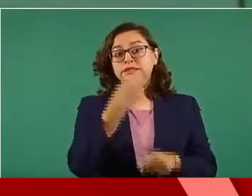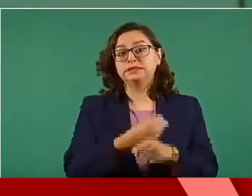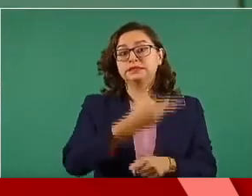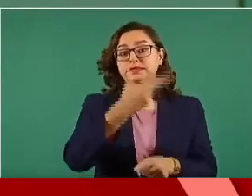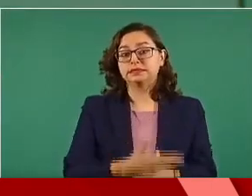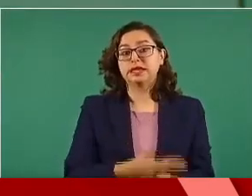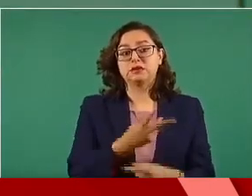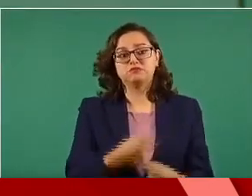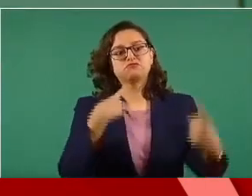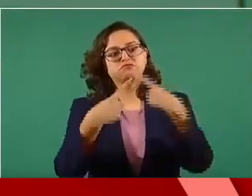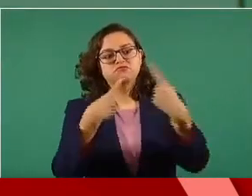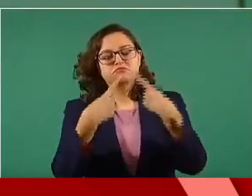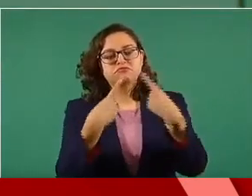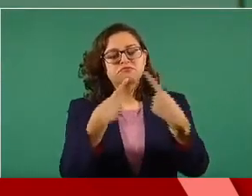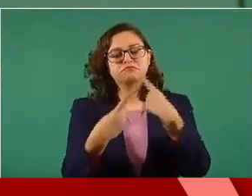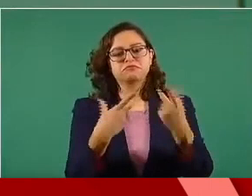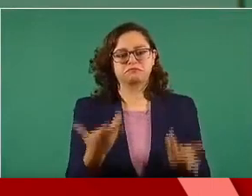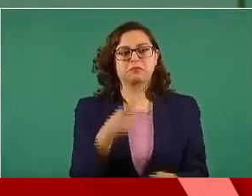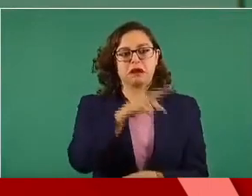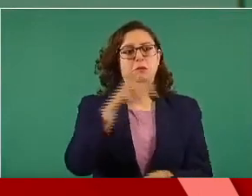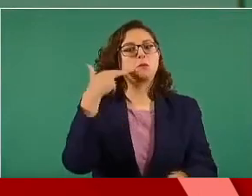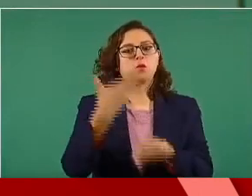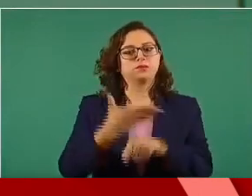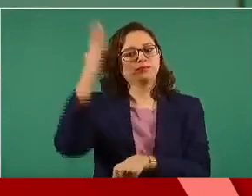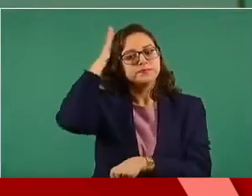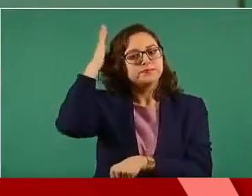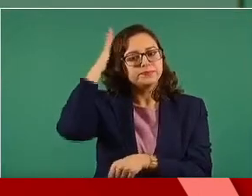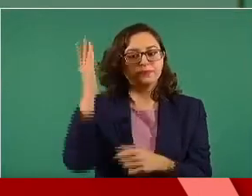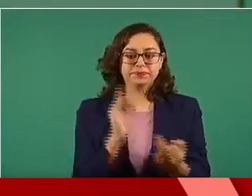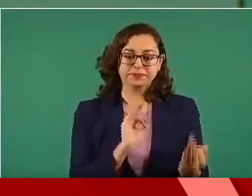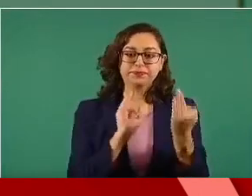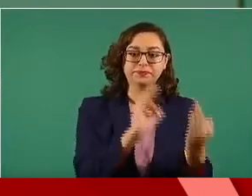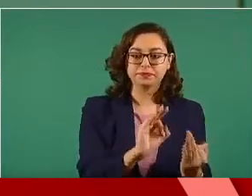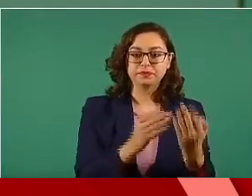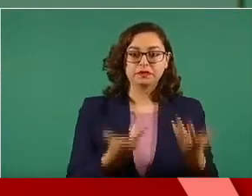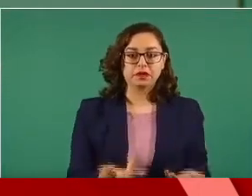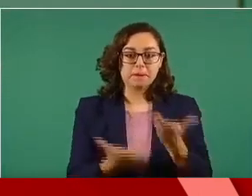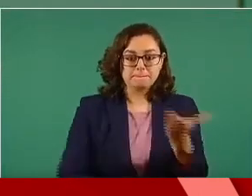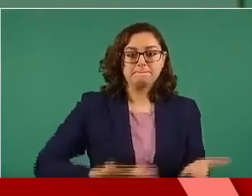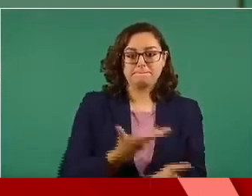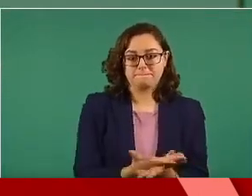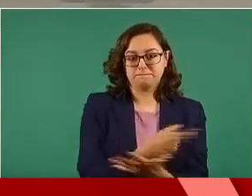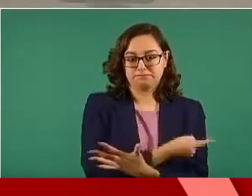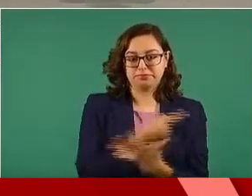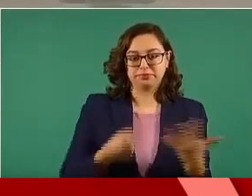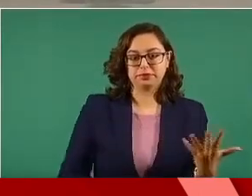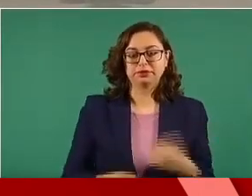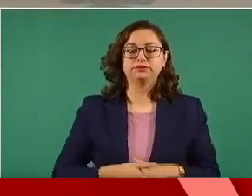posibilidad de dialogar directamente con el titular, con el responsable, y vamos a aprovechar la reunión para plantearle estos elementos.